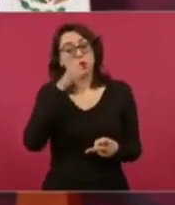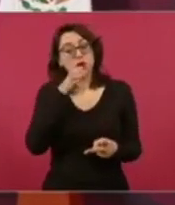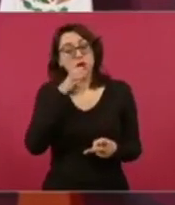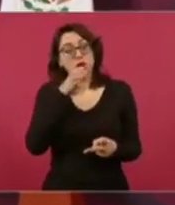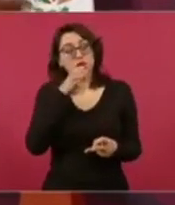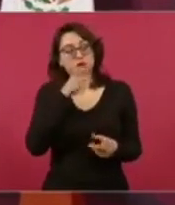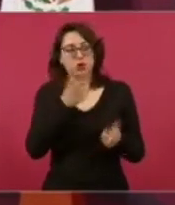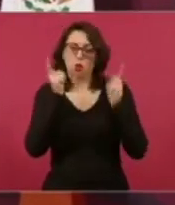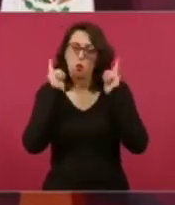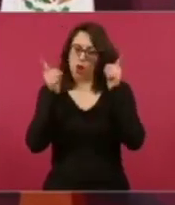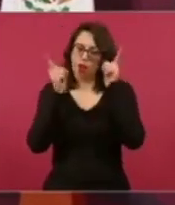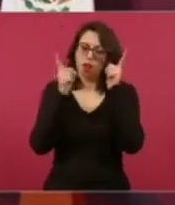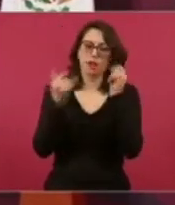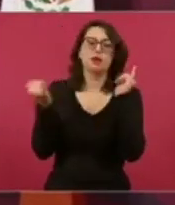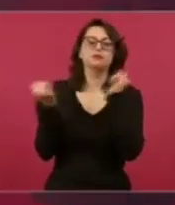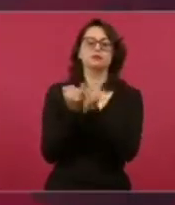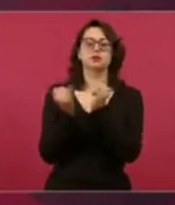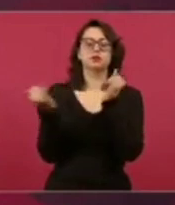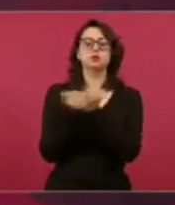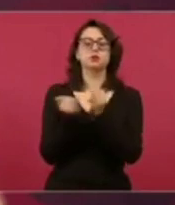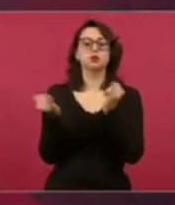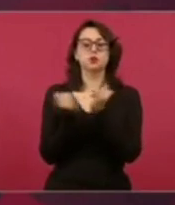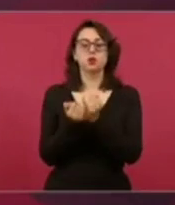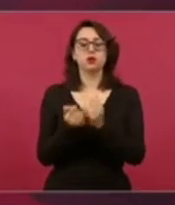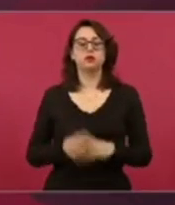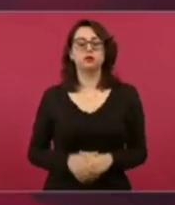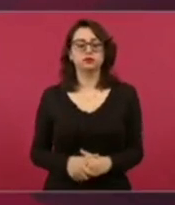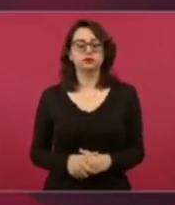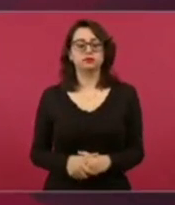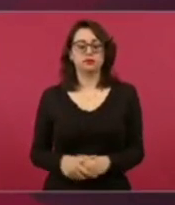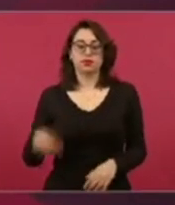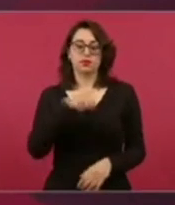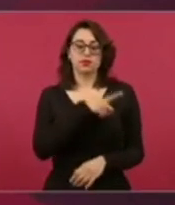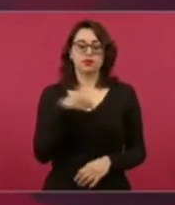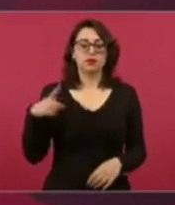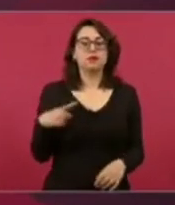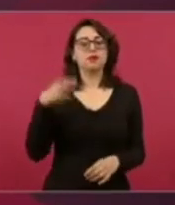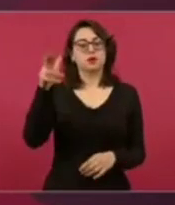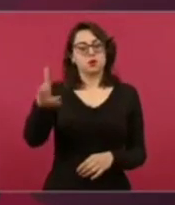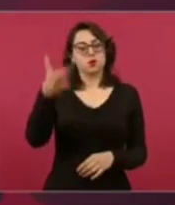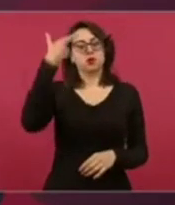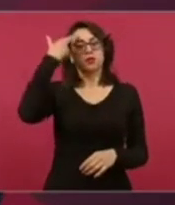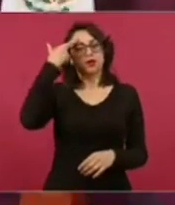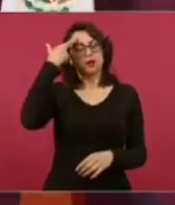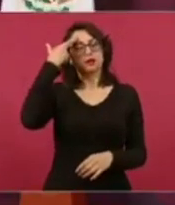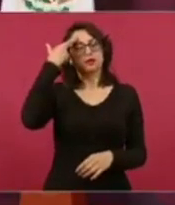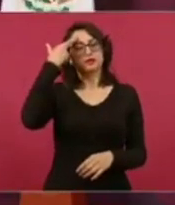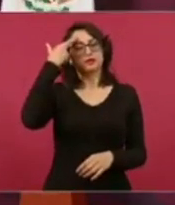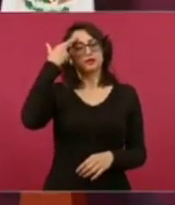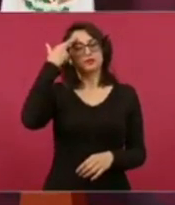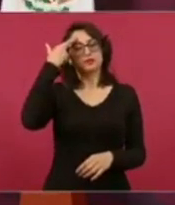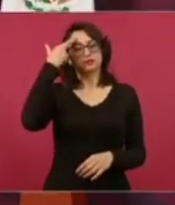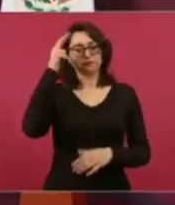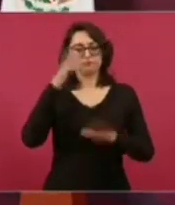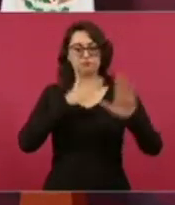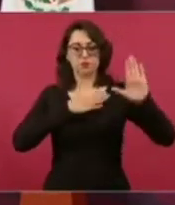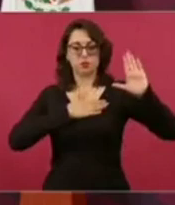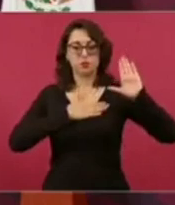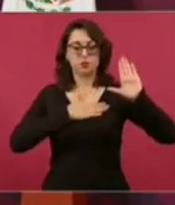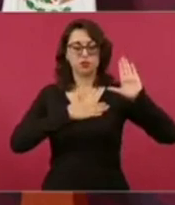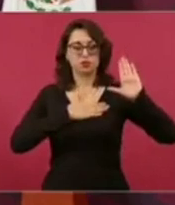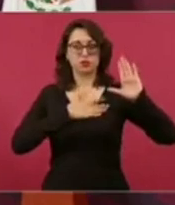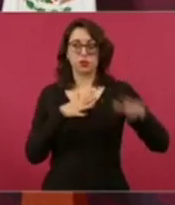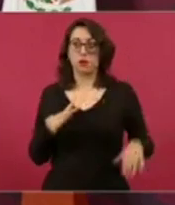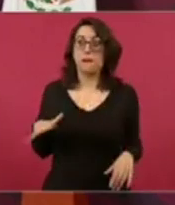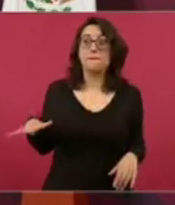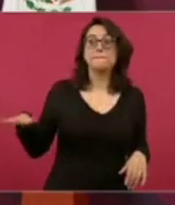o sea, que no se les olvide el compromiso que hacemos con la